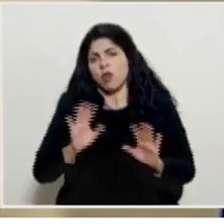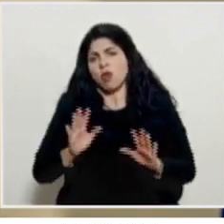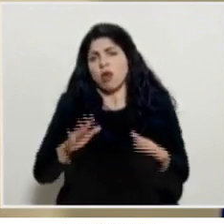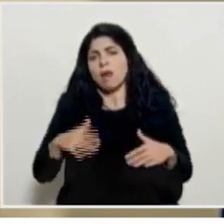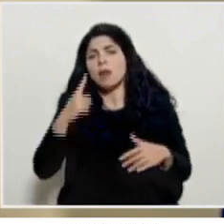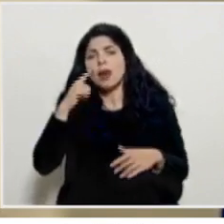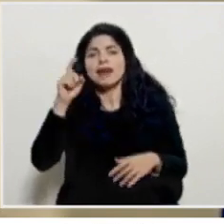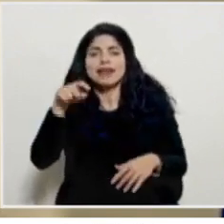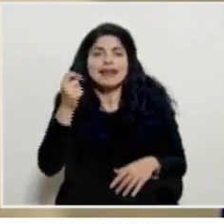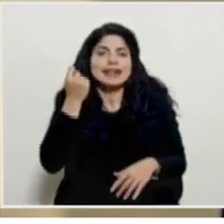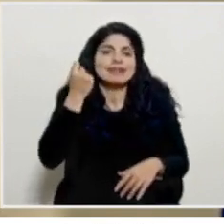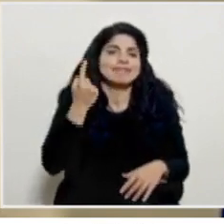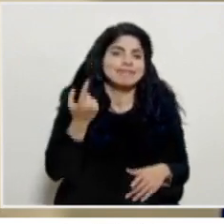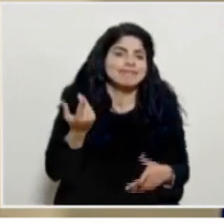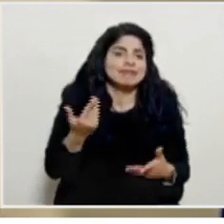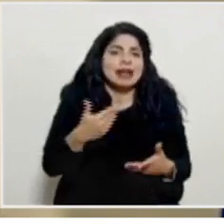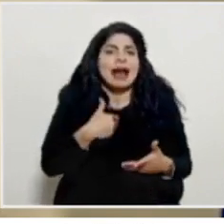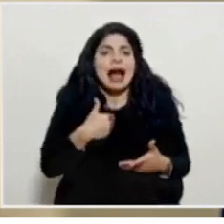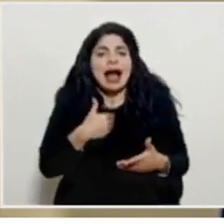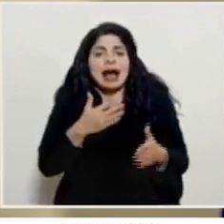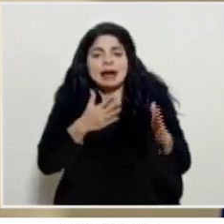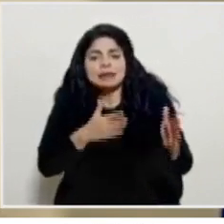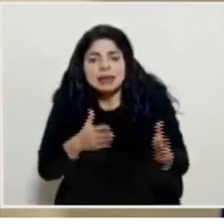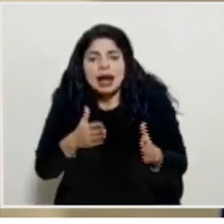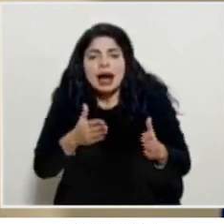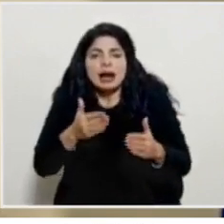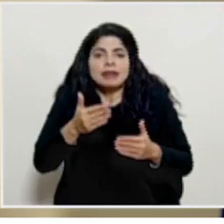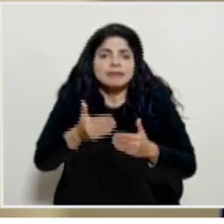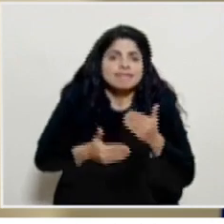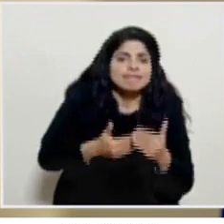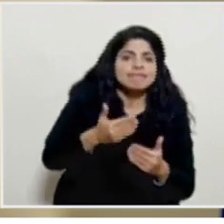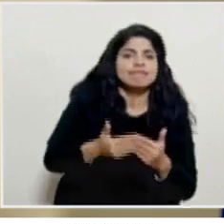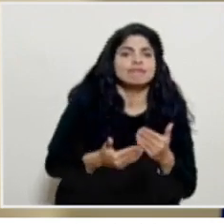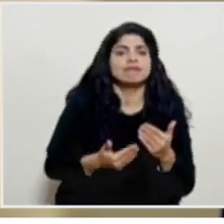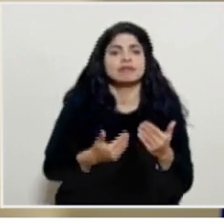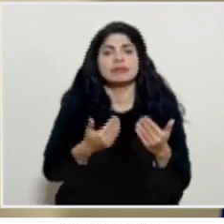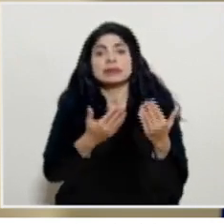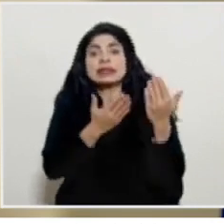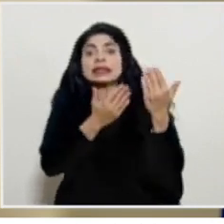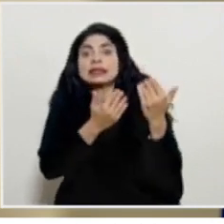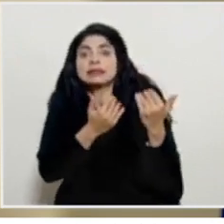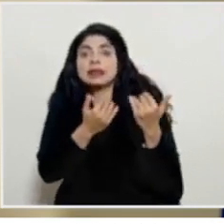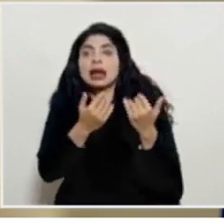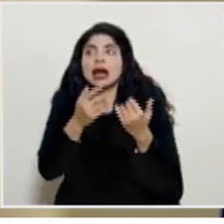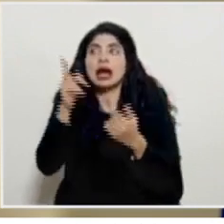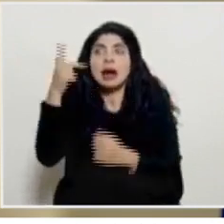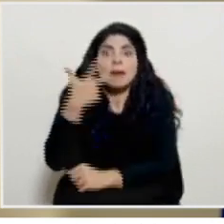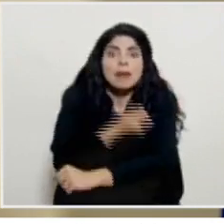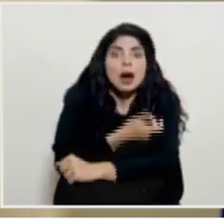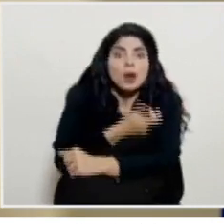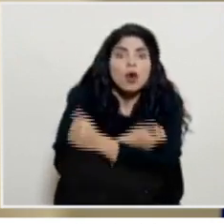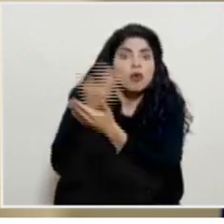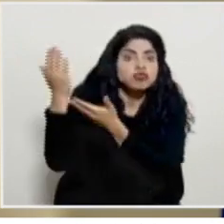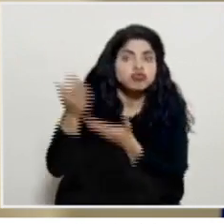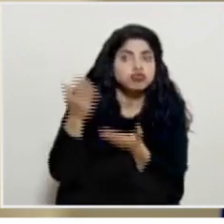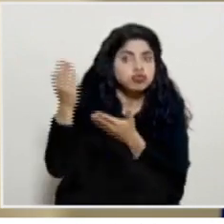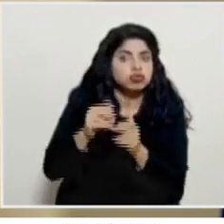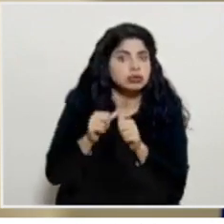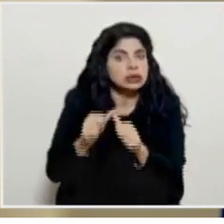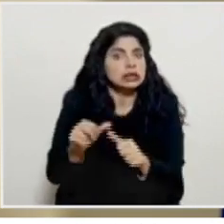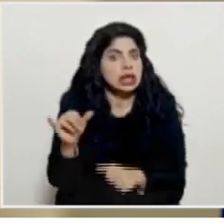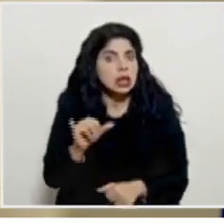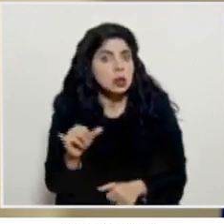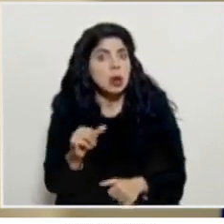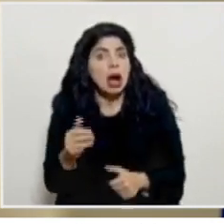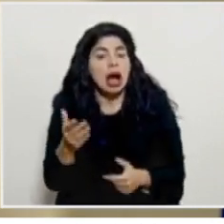hay que entender que pues hay toda una logística estamos también esperemos que las cantidades de dosis que están llegando se mantengan